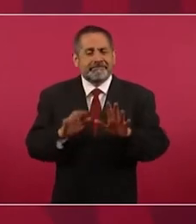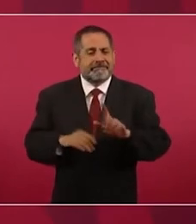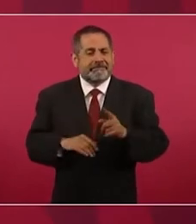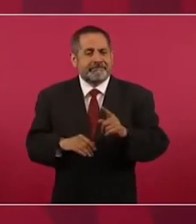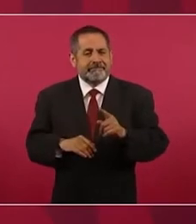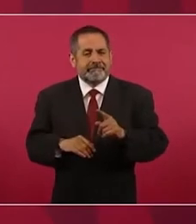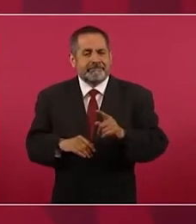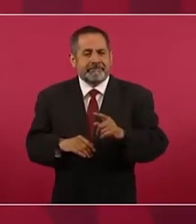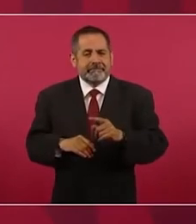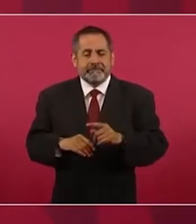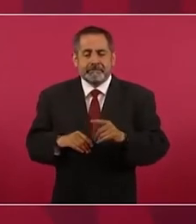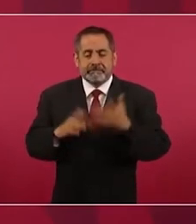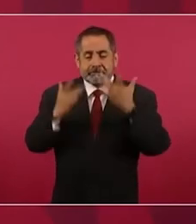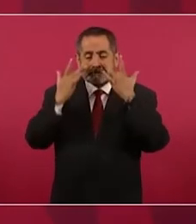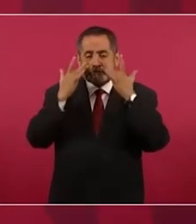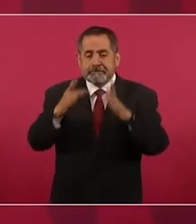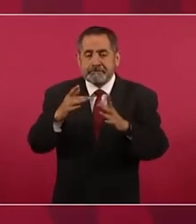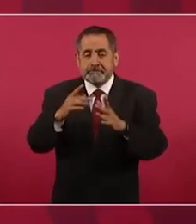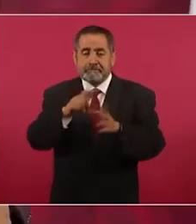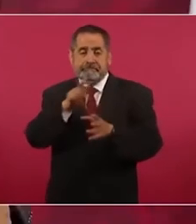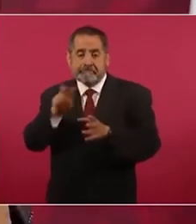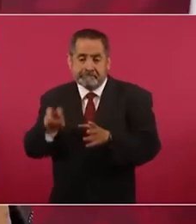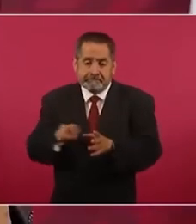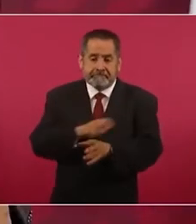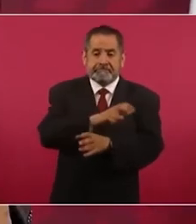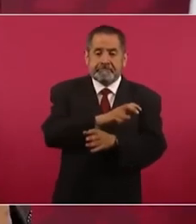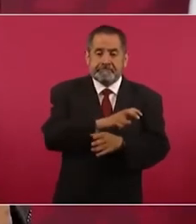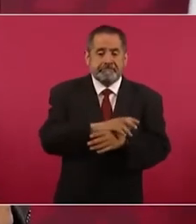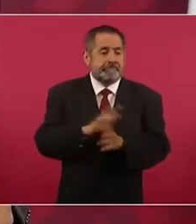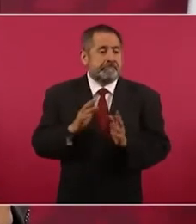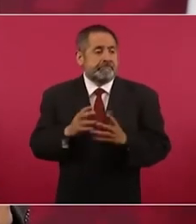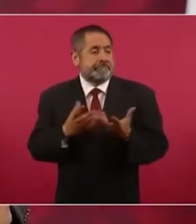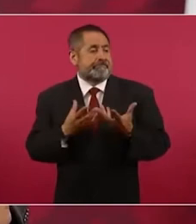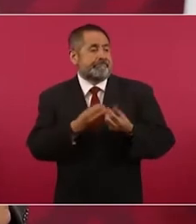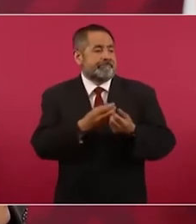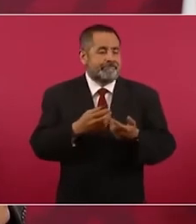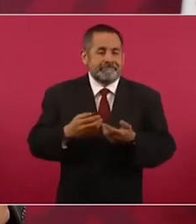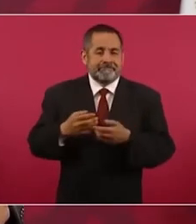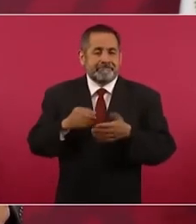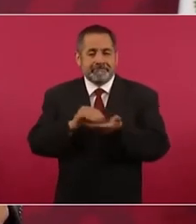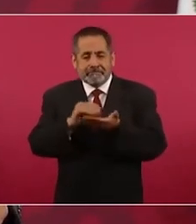retiro parcial y de